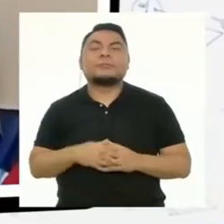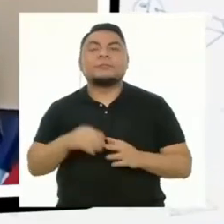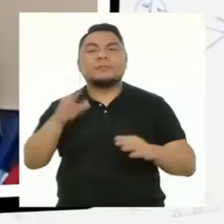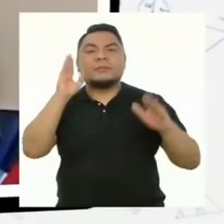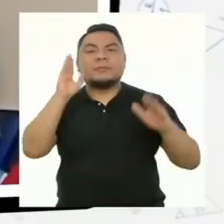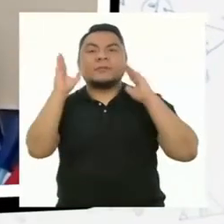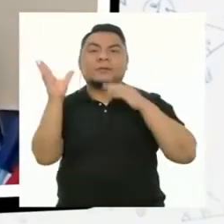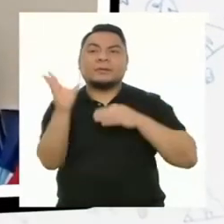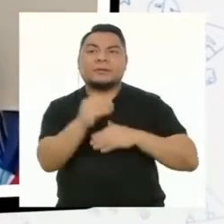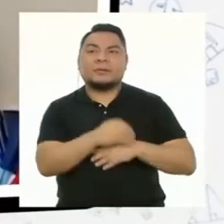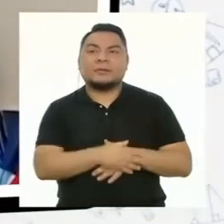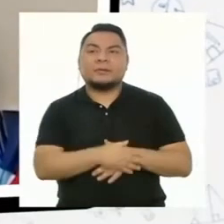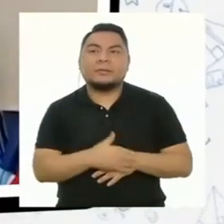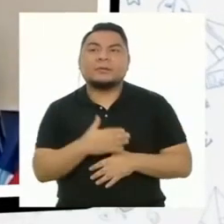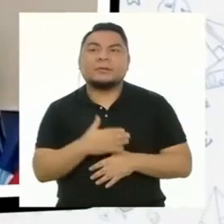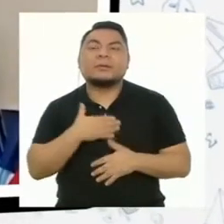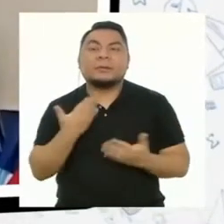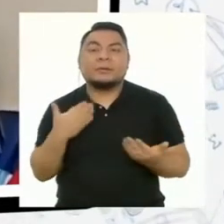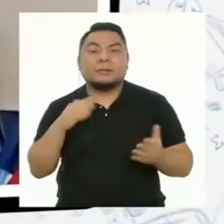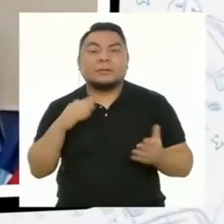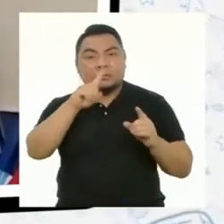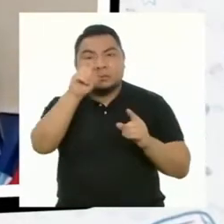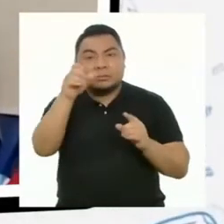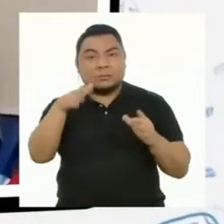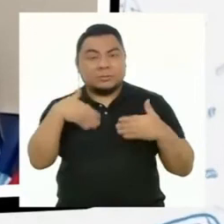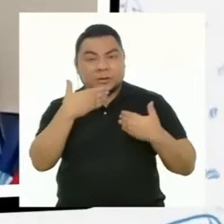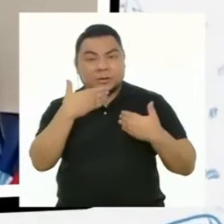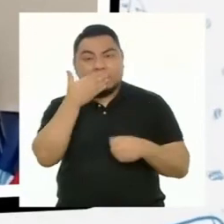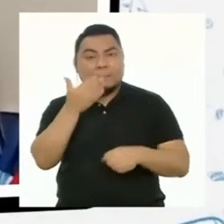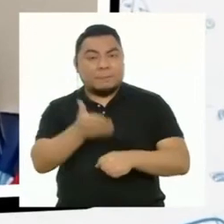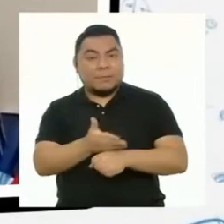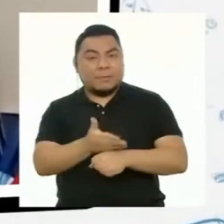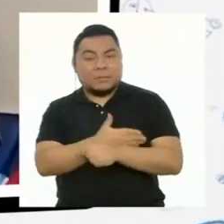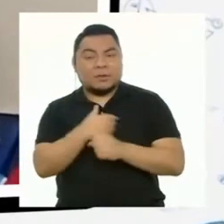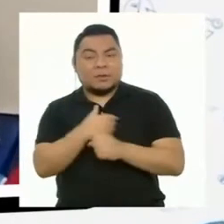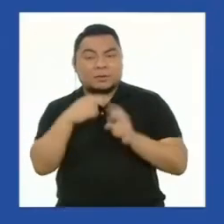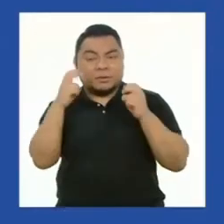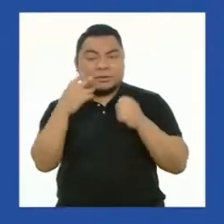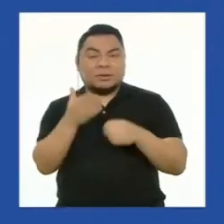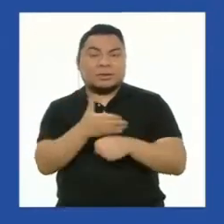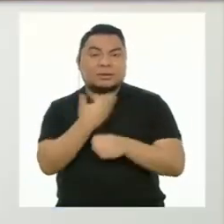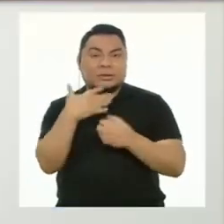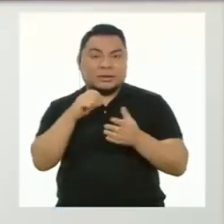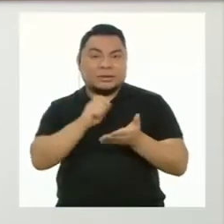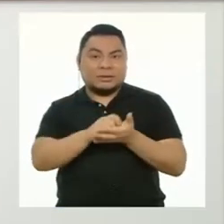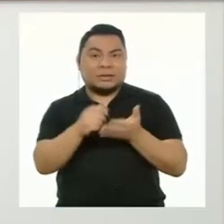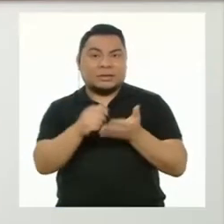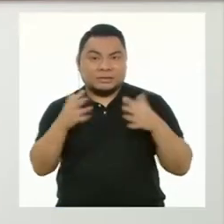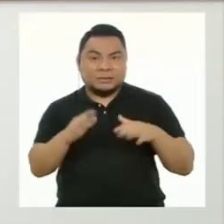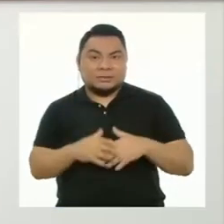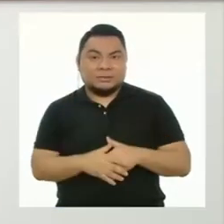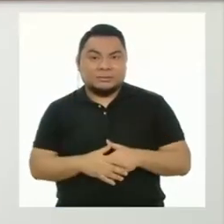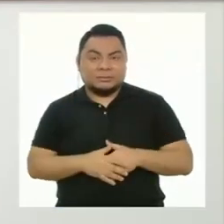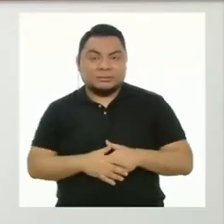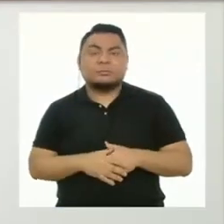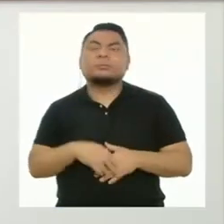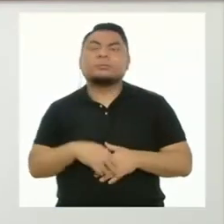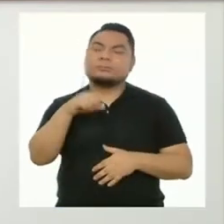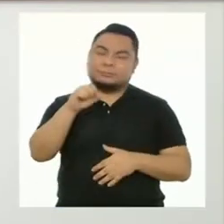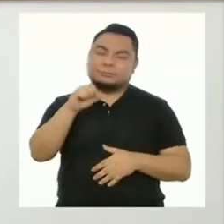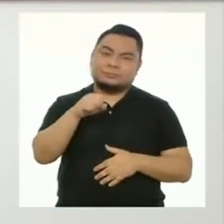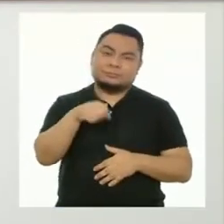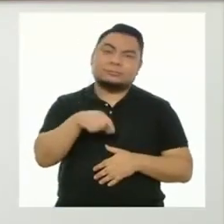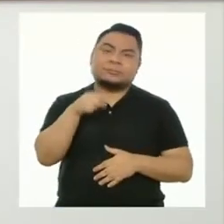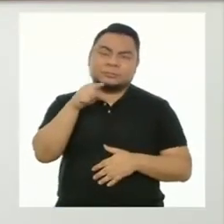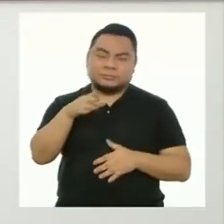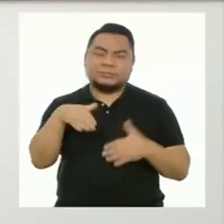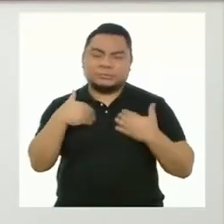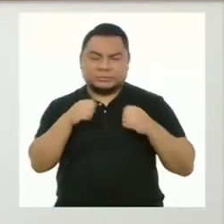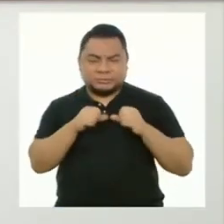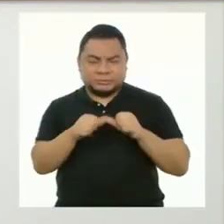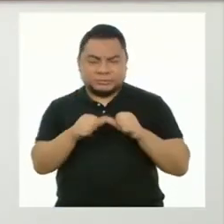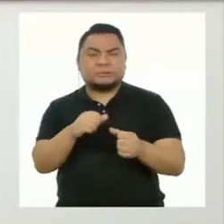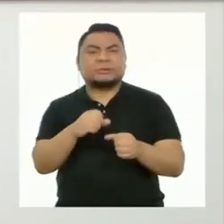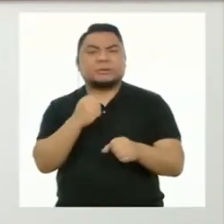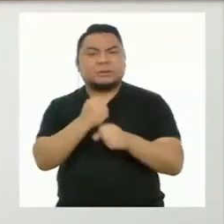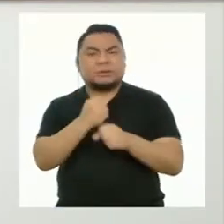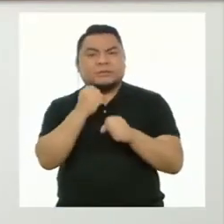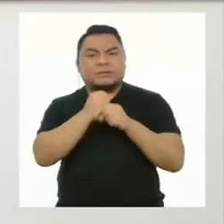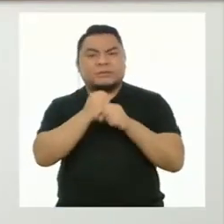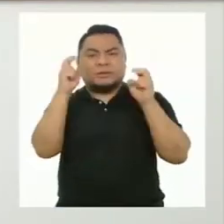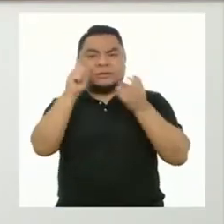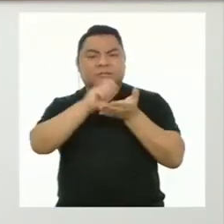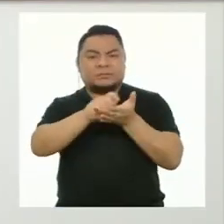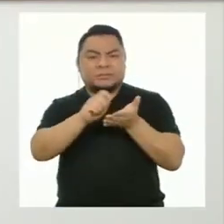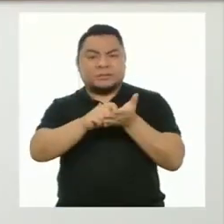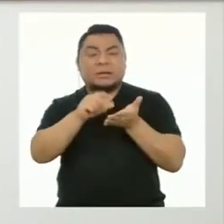Hola a todos. ¿Puedo mejorar los productos que ya he trabajado? Por supuesto. Puedes seguir trabajando y